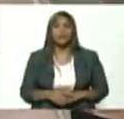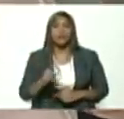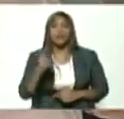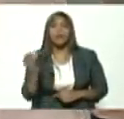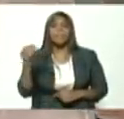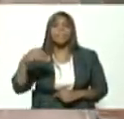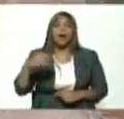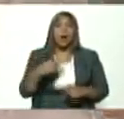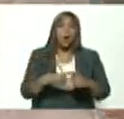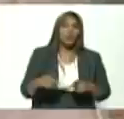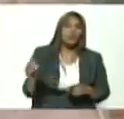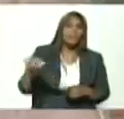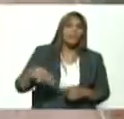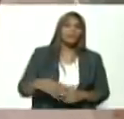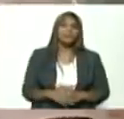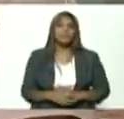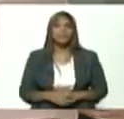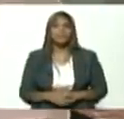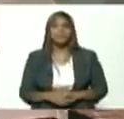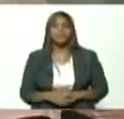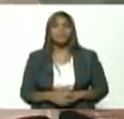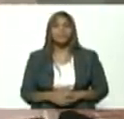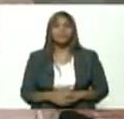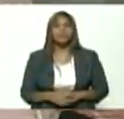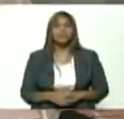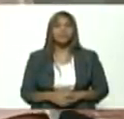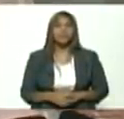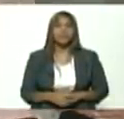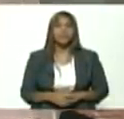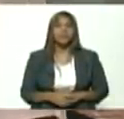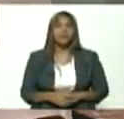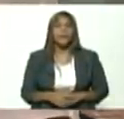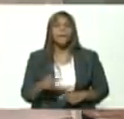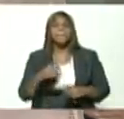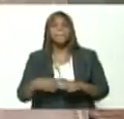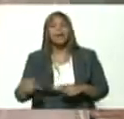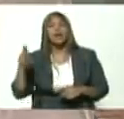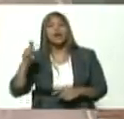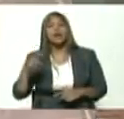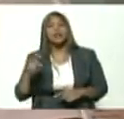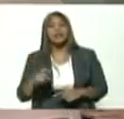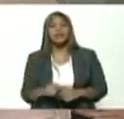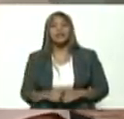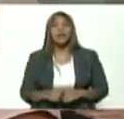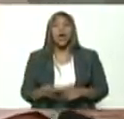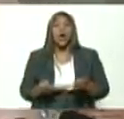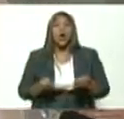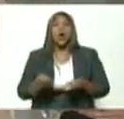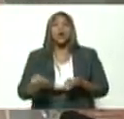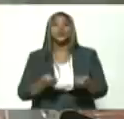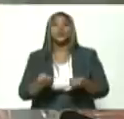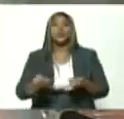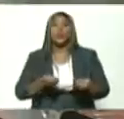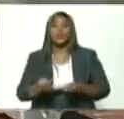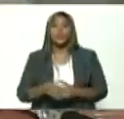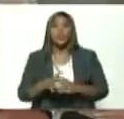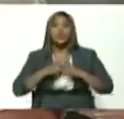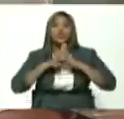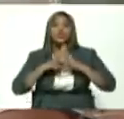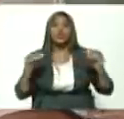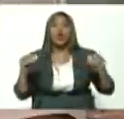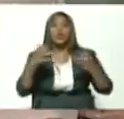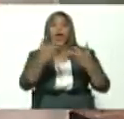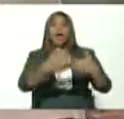otra pero es necesario tener la veracidad y el control por supuesto de todas las